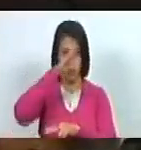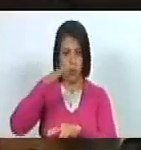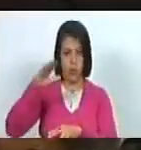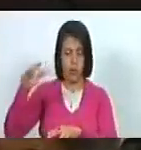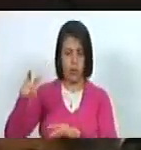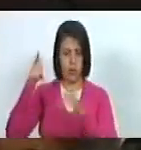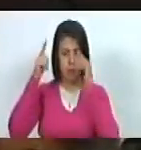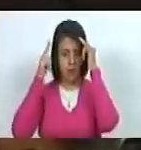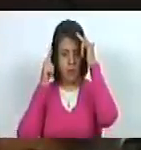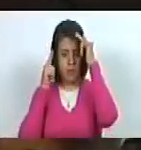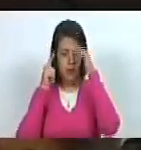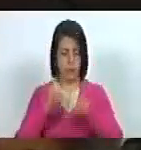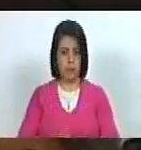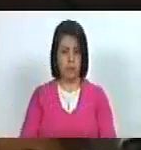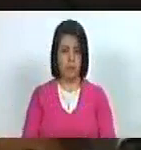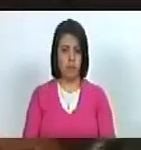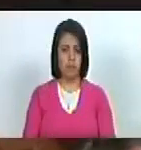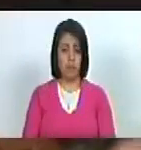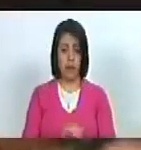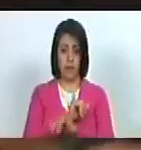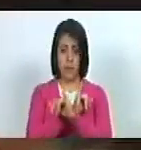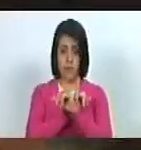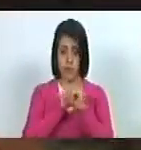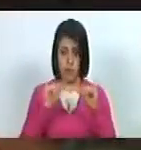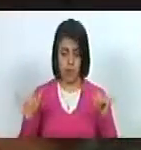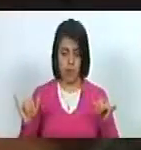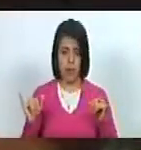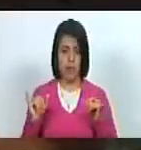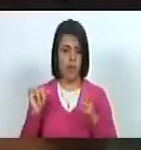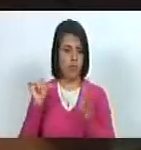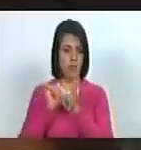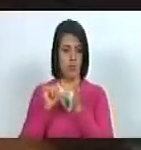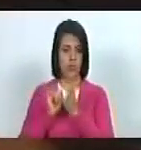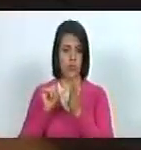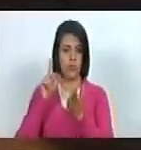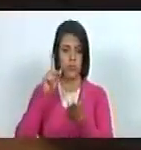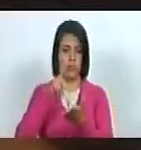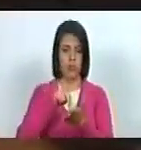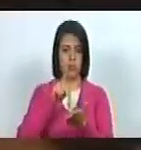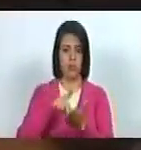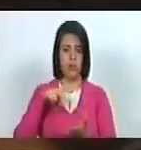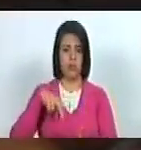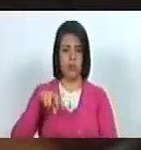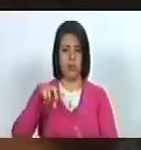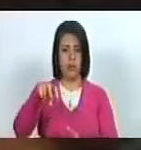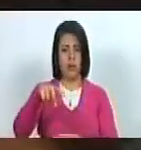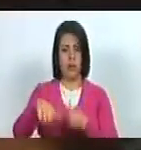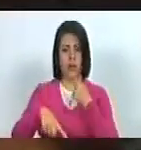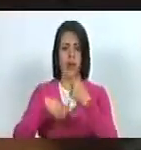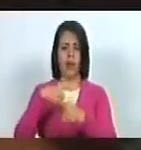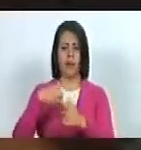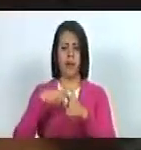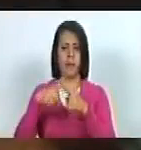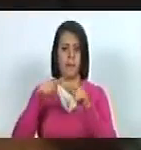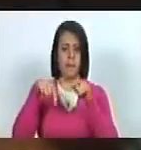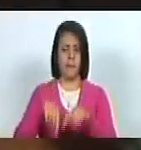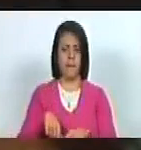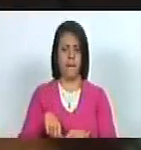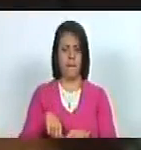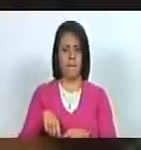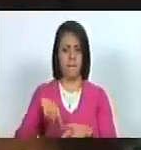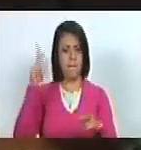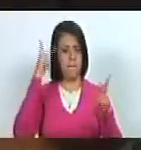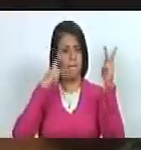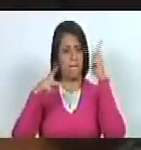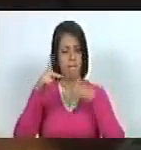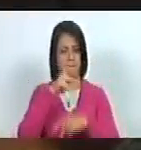del comandante Chávez y finalmente concluía su caminata anual en el paseo